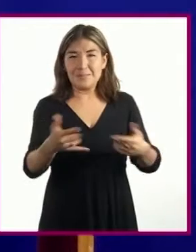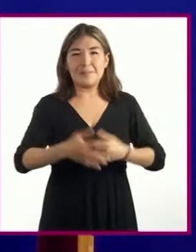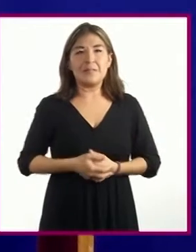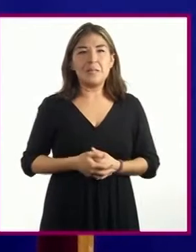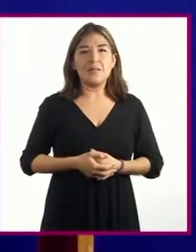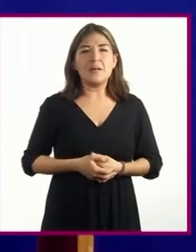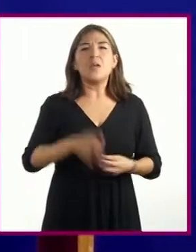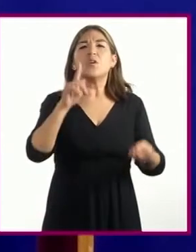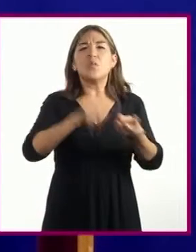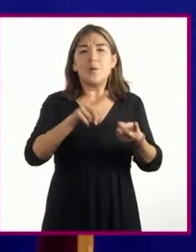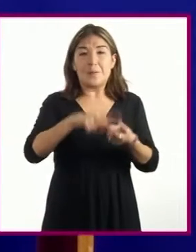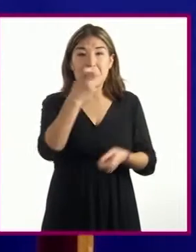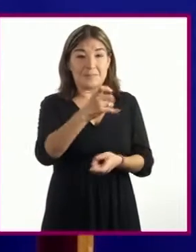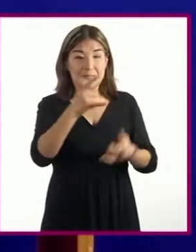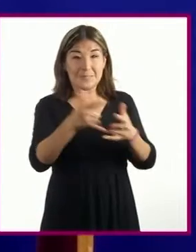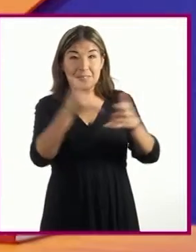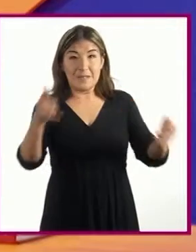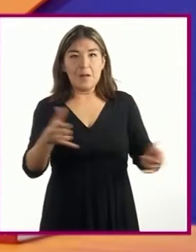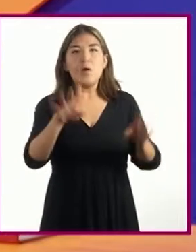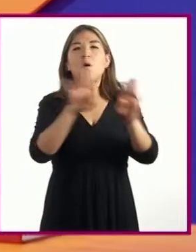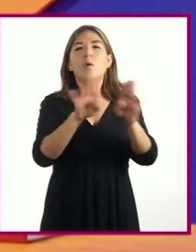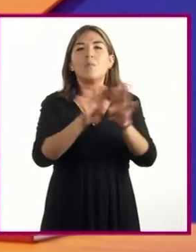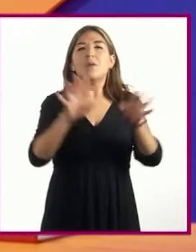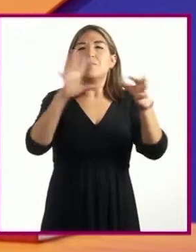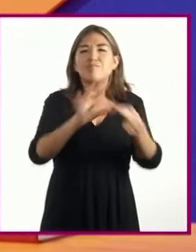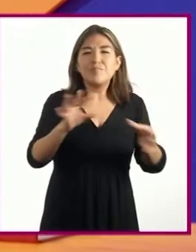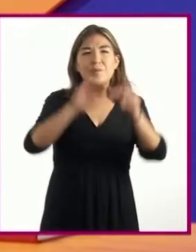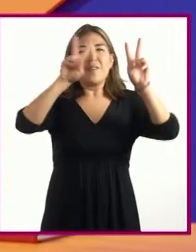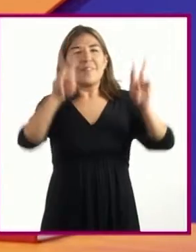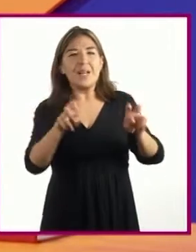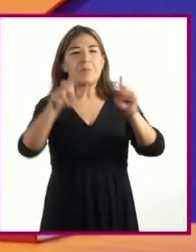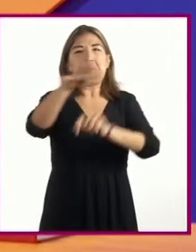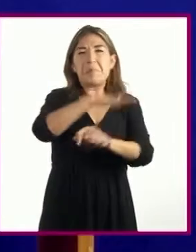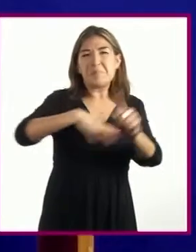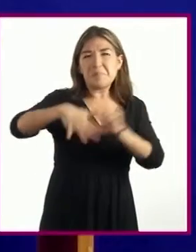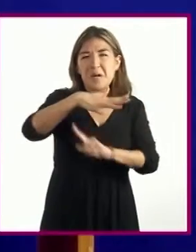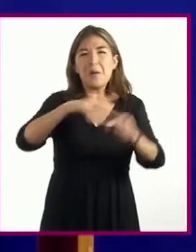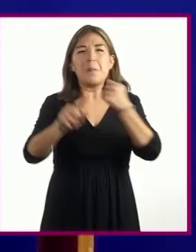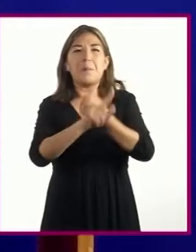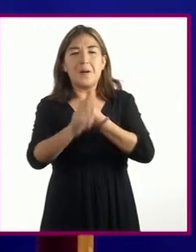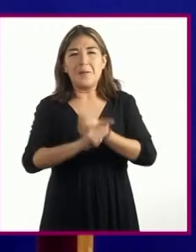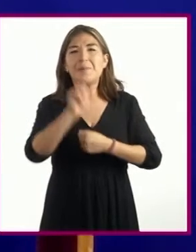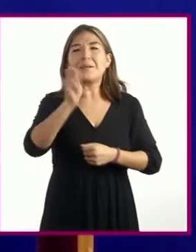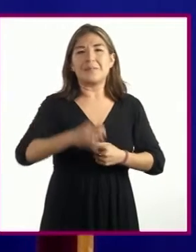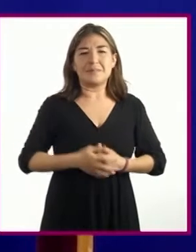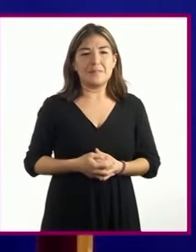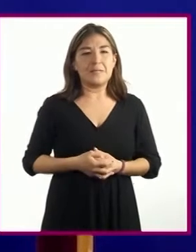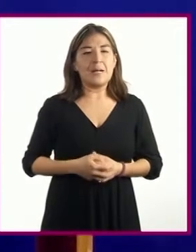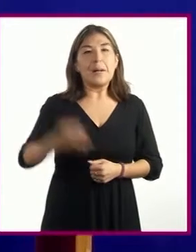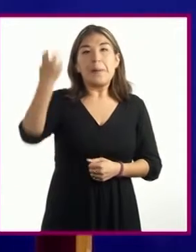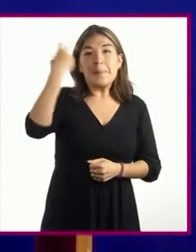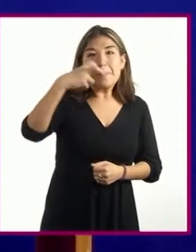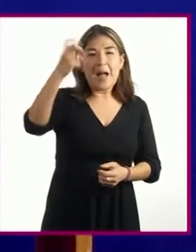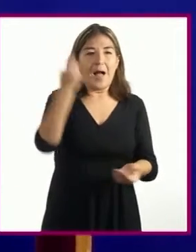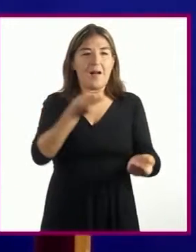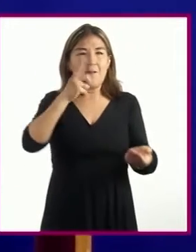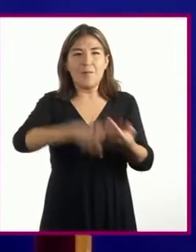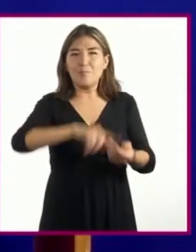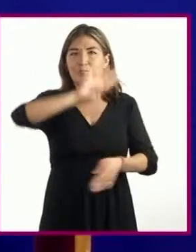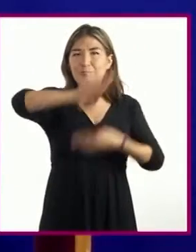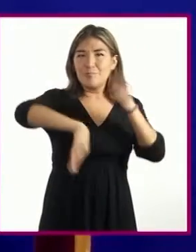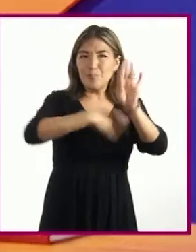Puede ser que esas historias giren alrededor de un tema o situación. Como por ejemplo, un viaje alrededor del mundo.